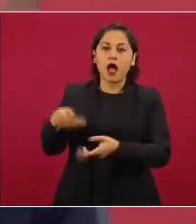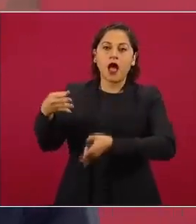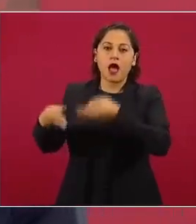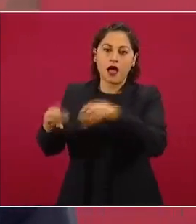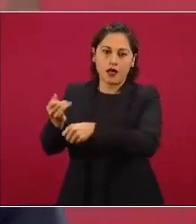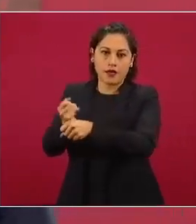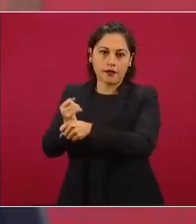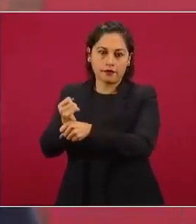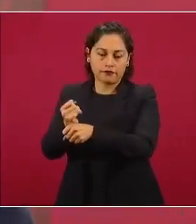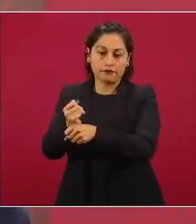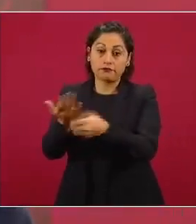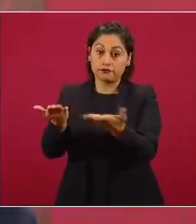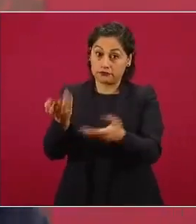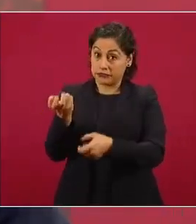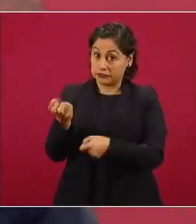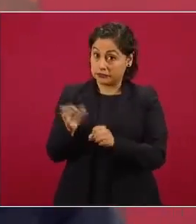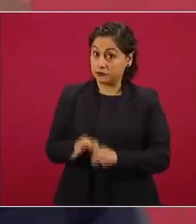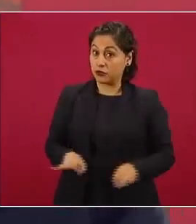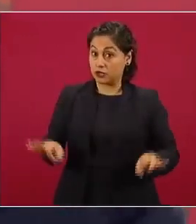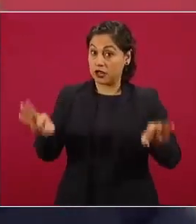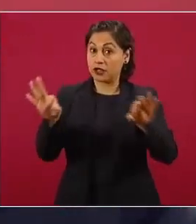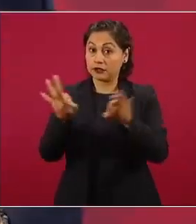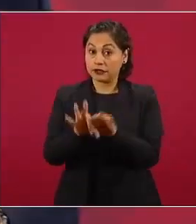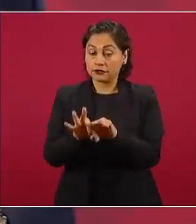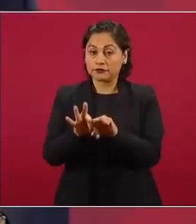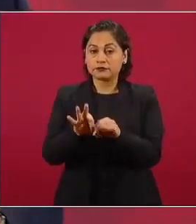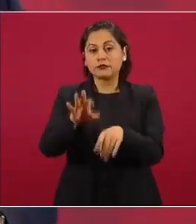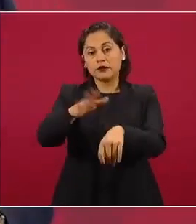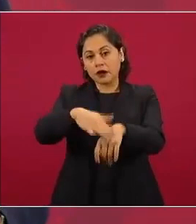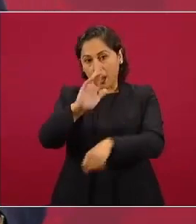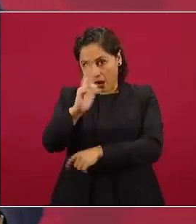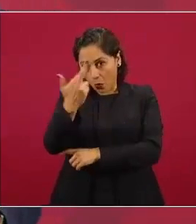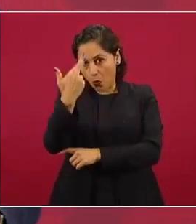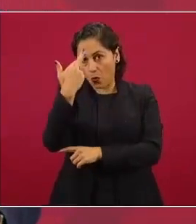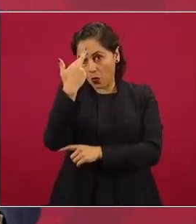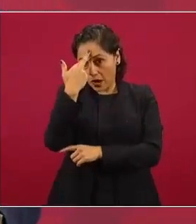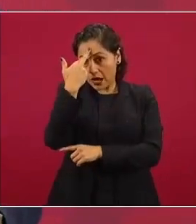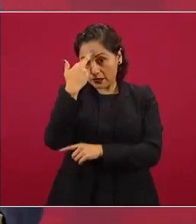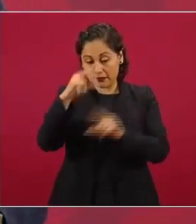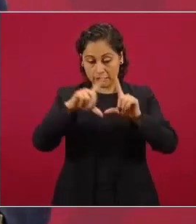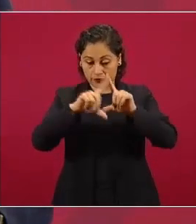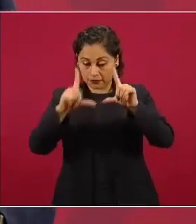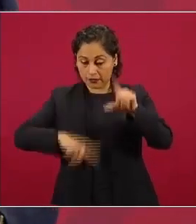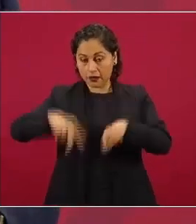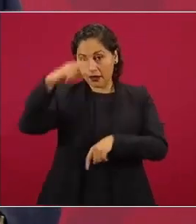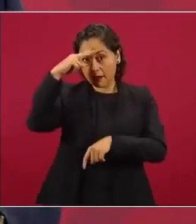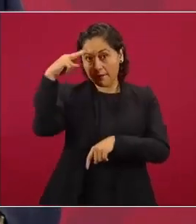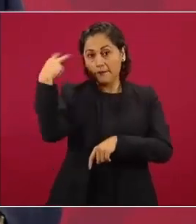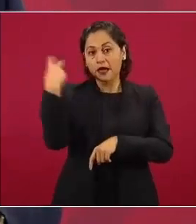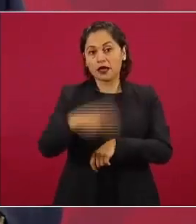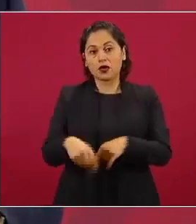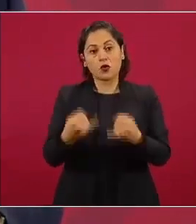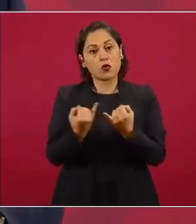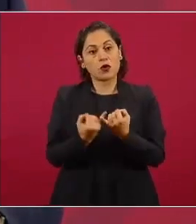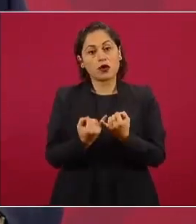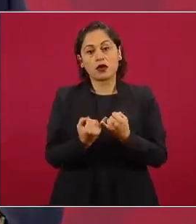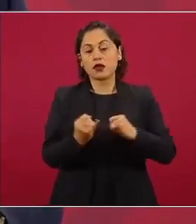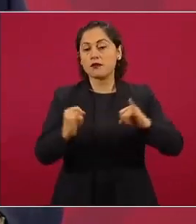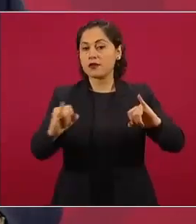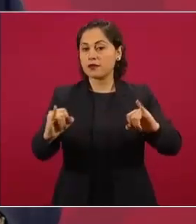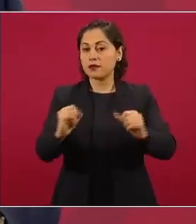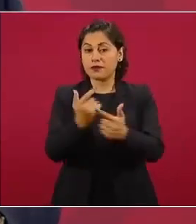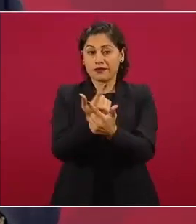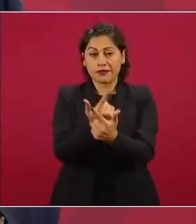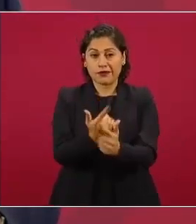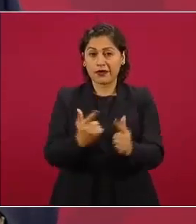no se olvide libre independiente soberano eso lo han entendido muy